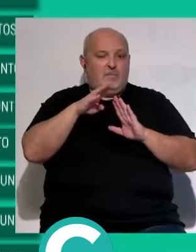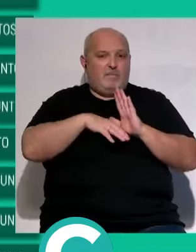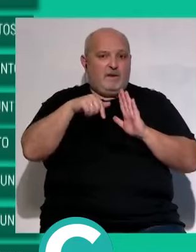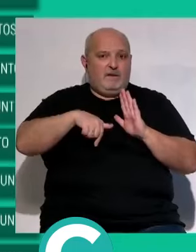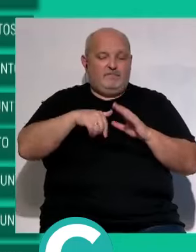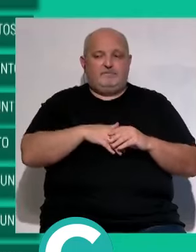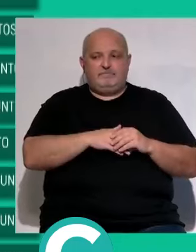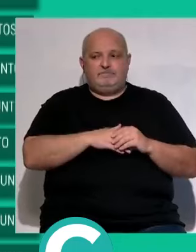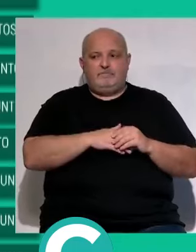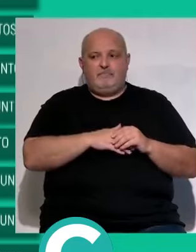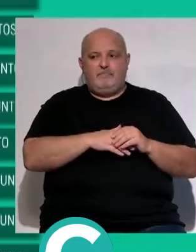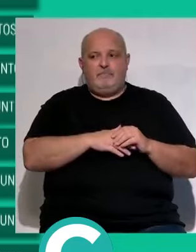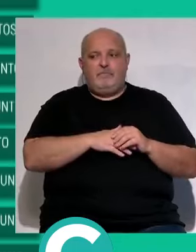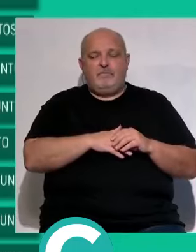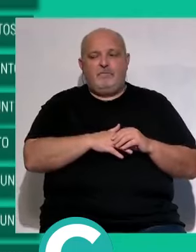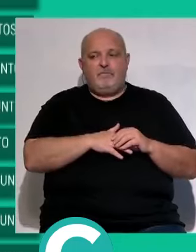amarillo